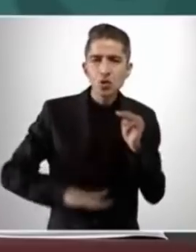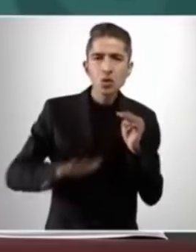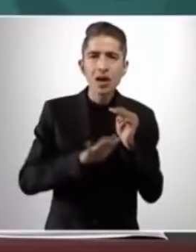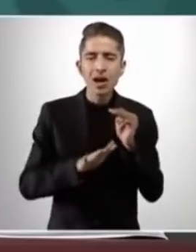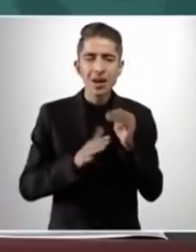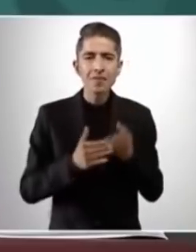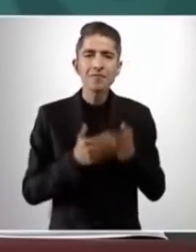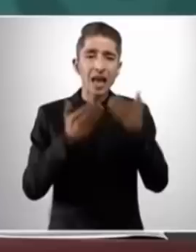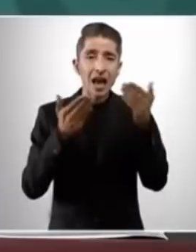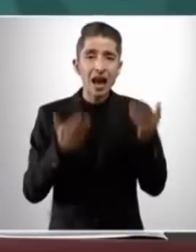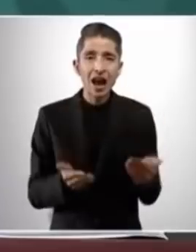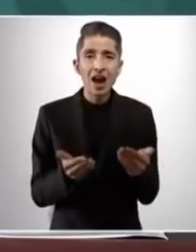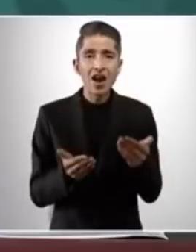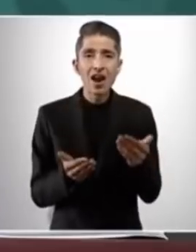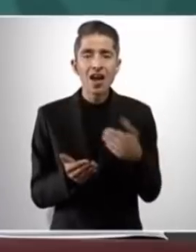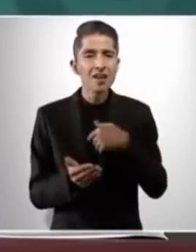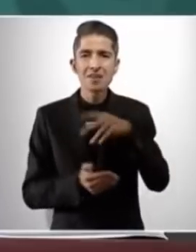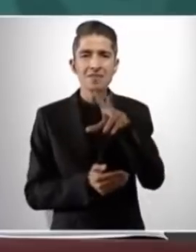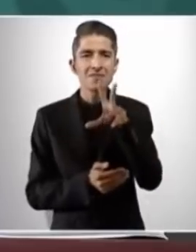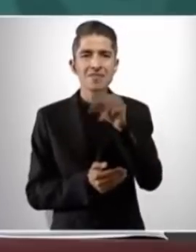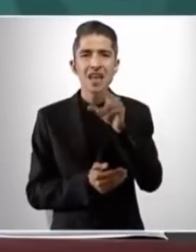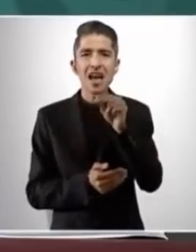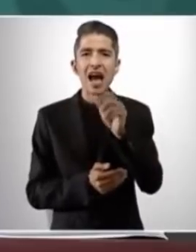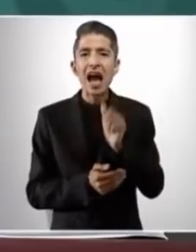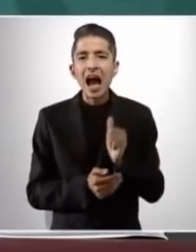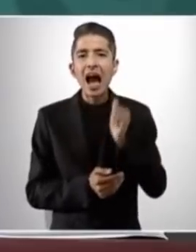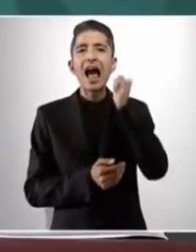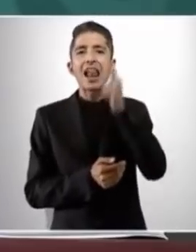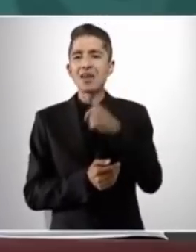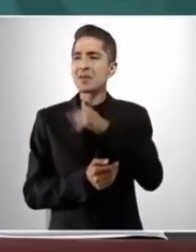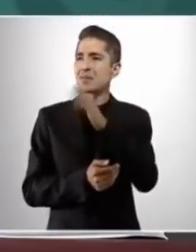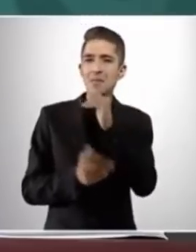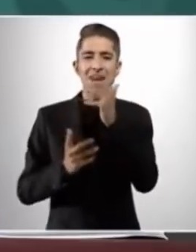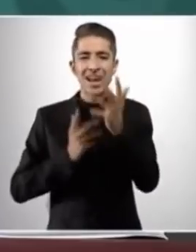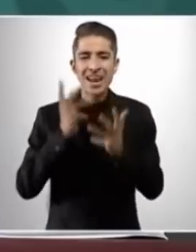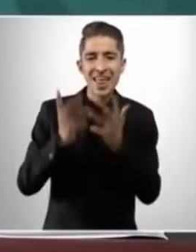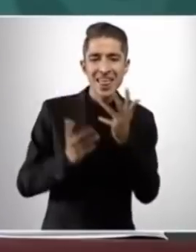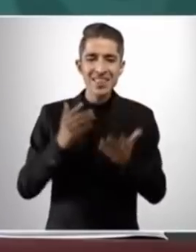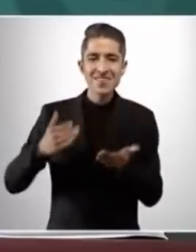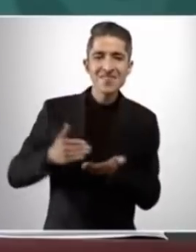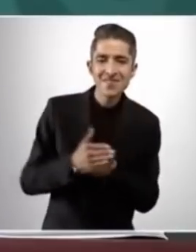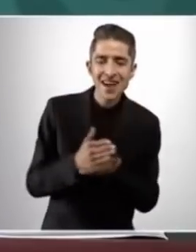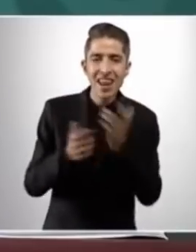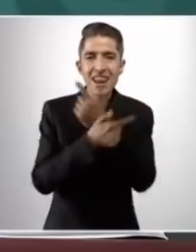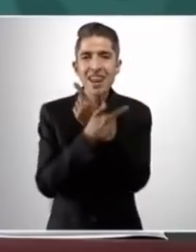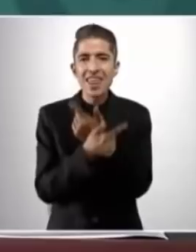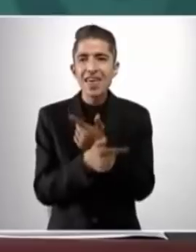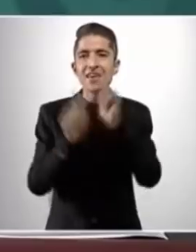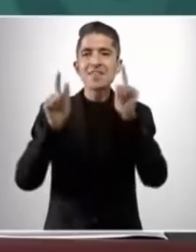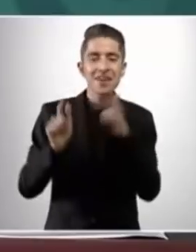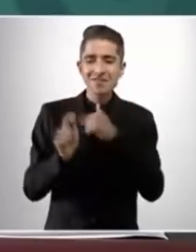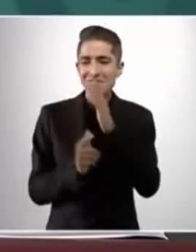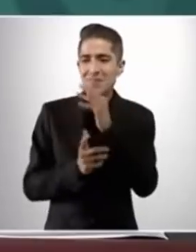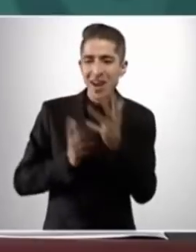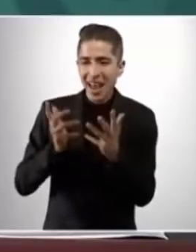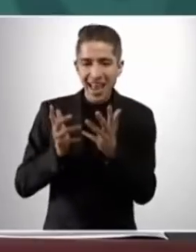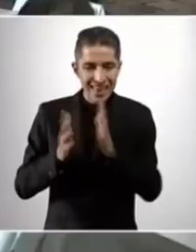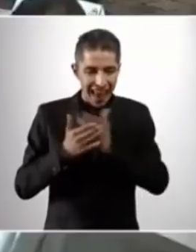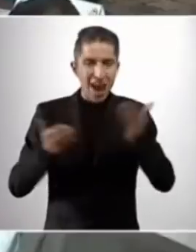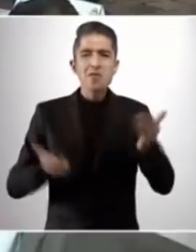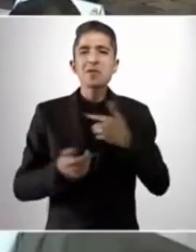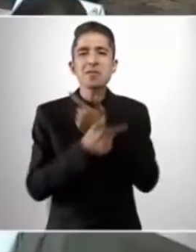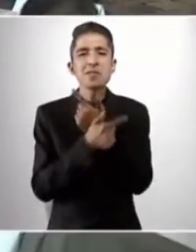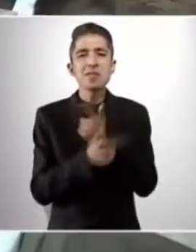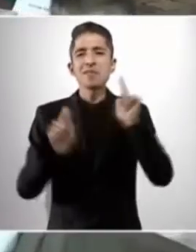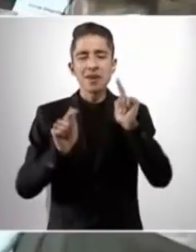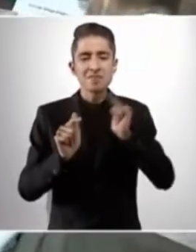Ahora ya no voy a tener nada que me impida venir libremente a Michoacán.